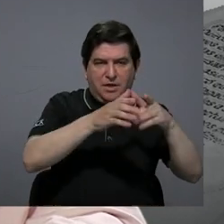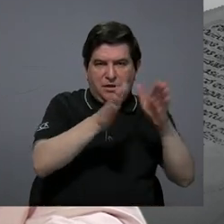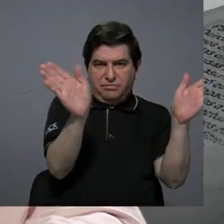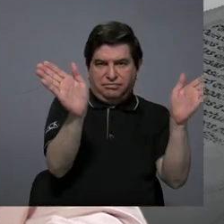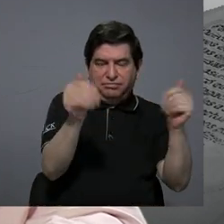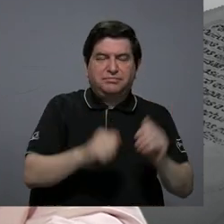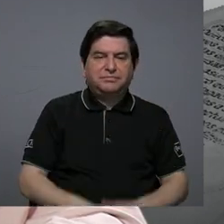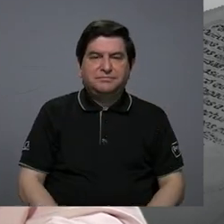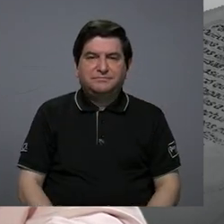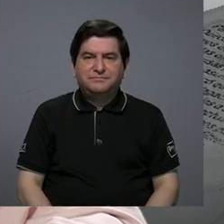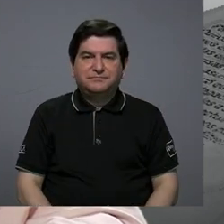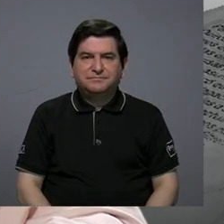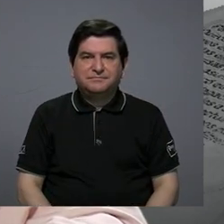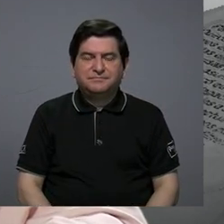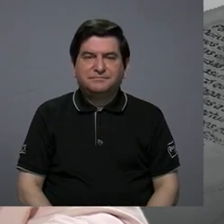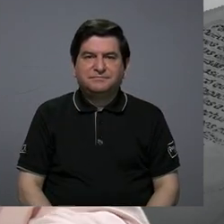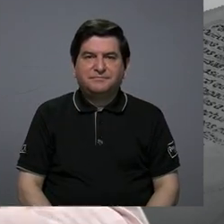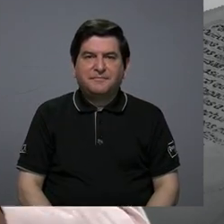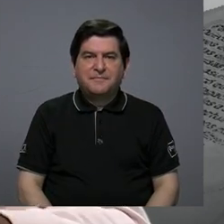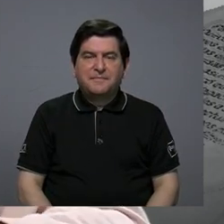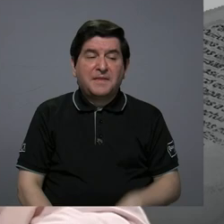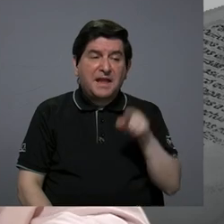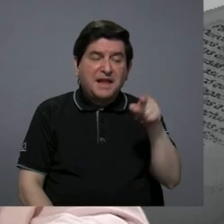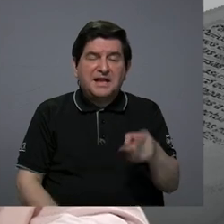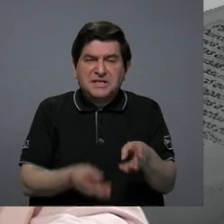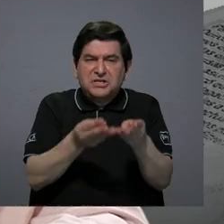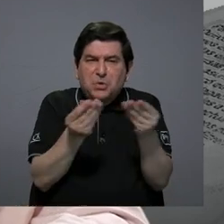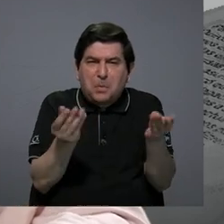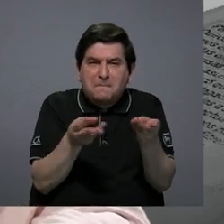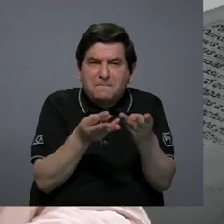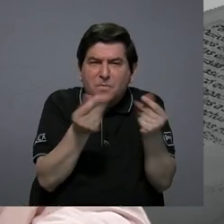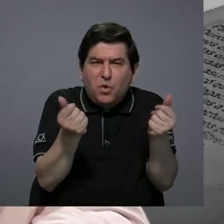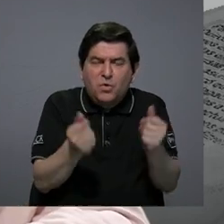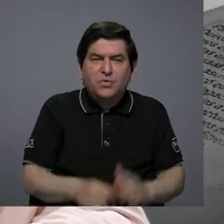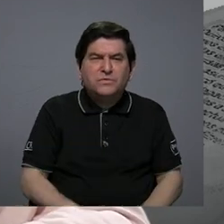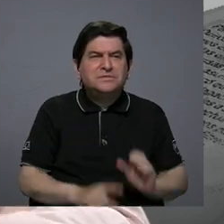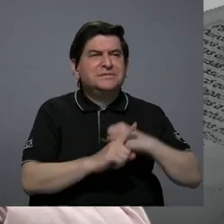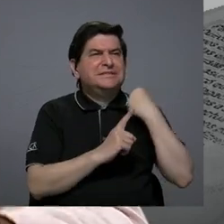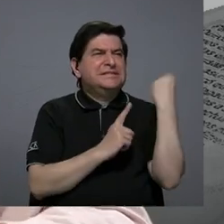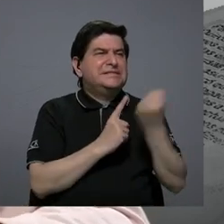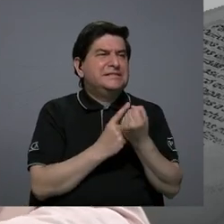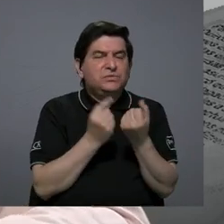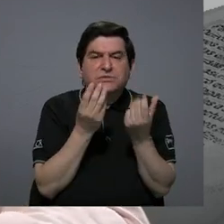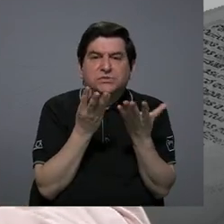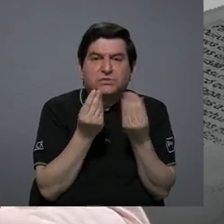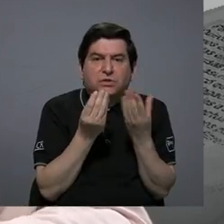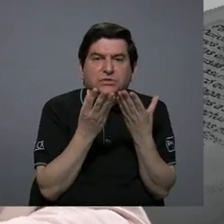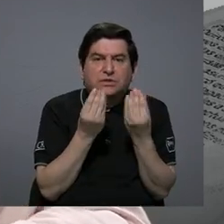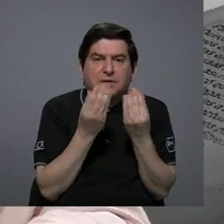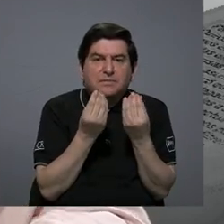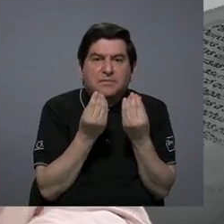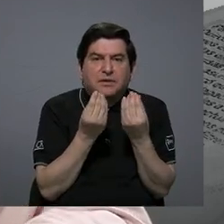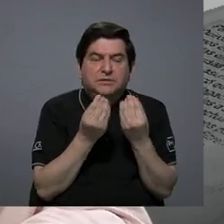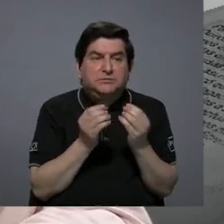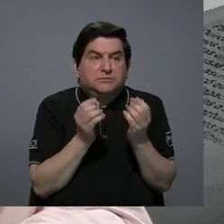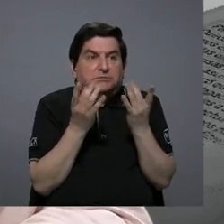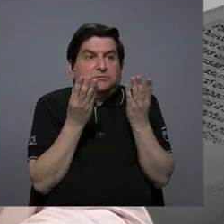donde se genera un estado de miedo, de terror,